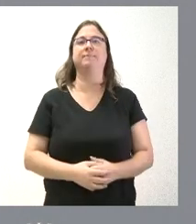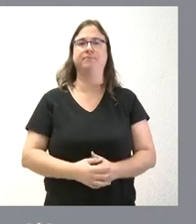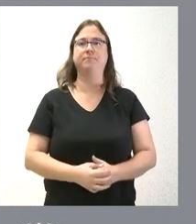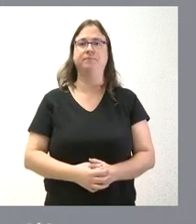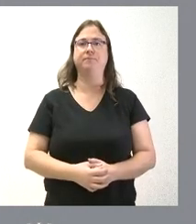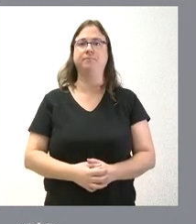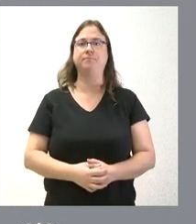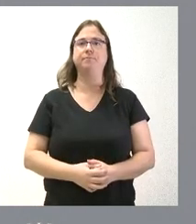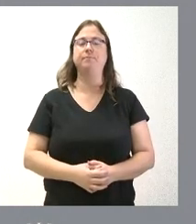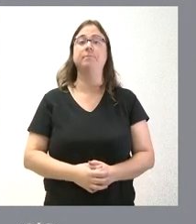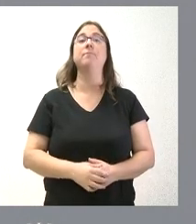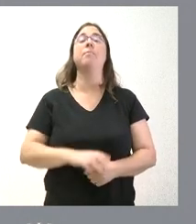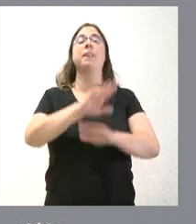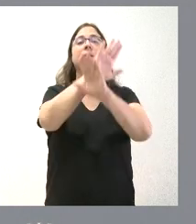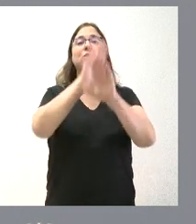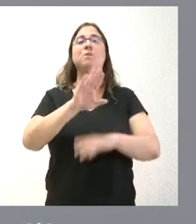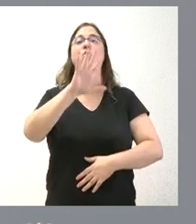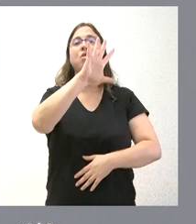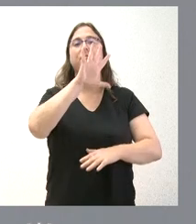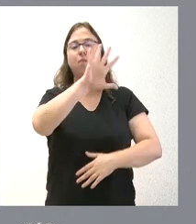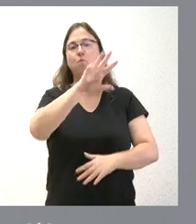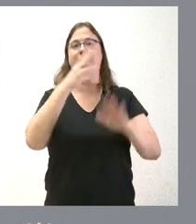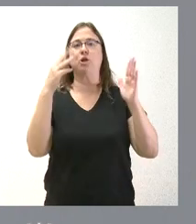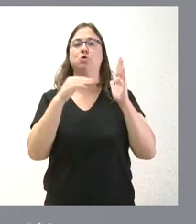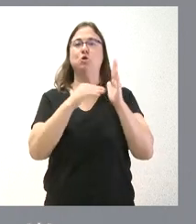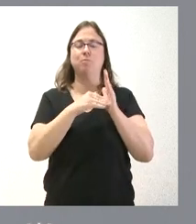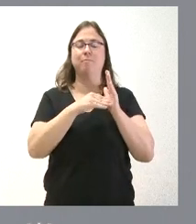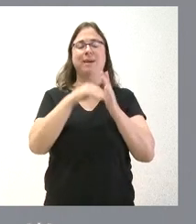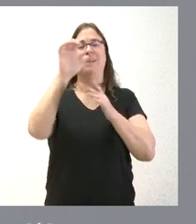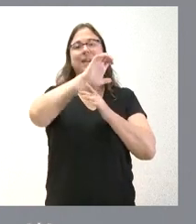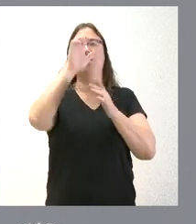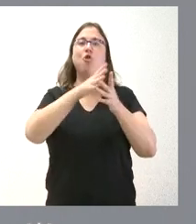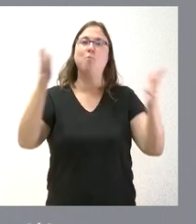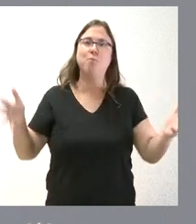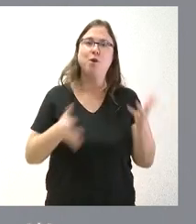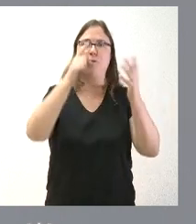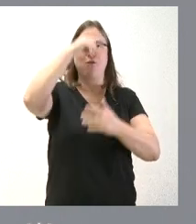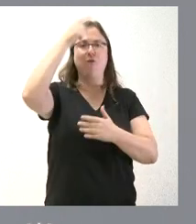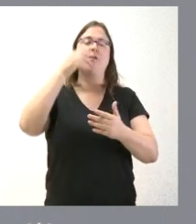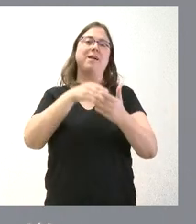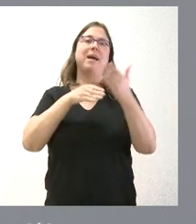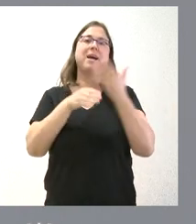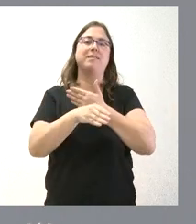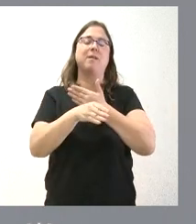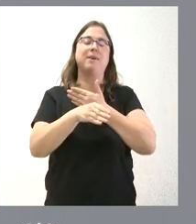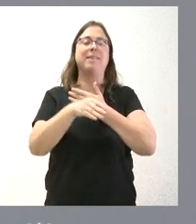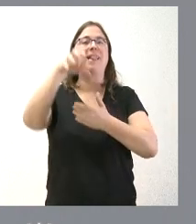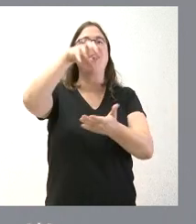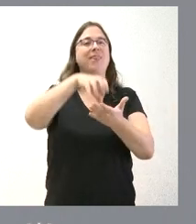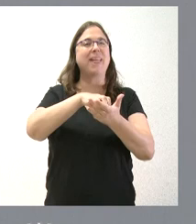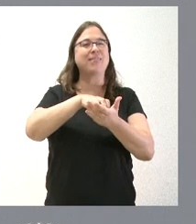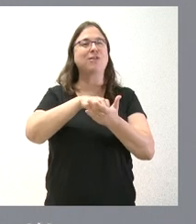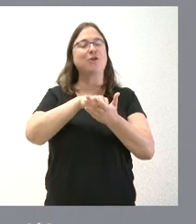Y, finalmente, 58.000 euros para la promoción de la cultura a través de la Fundación del Centro Etnográfico Joaquín Díaz